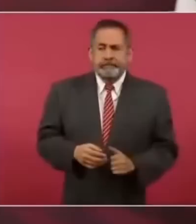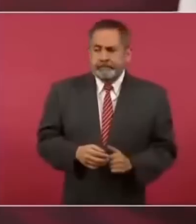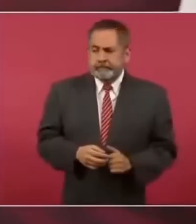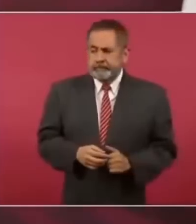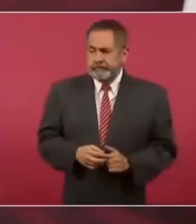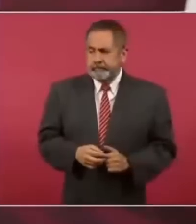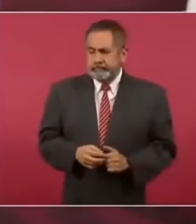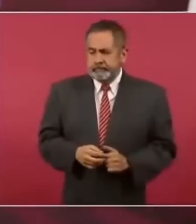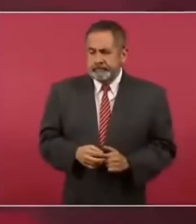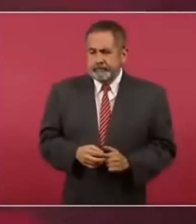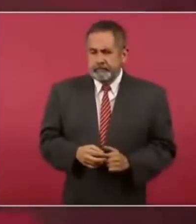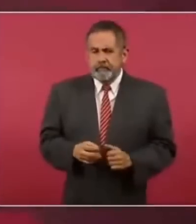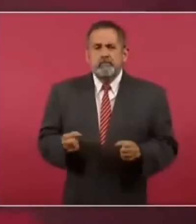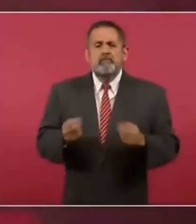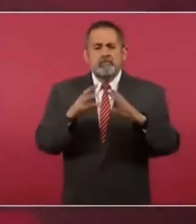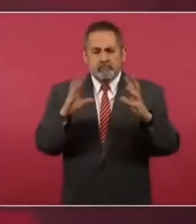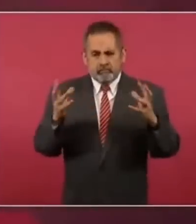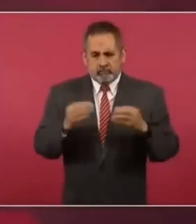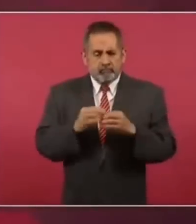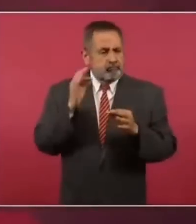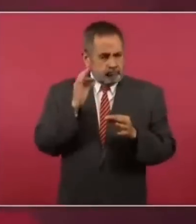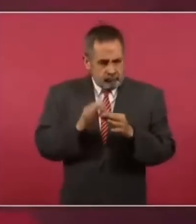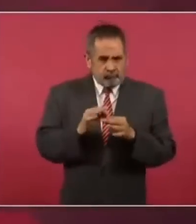están en operación?